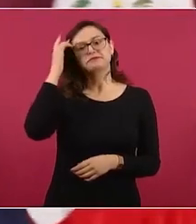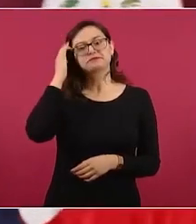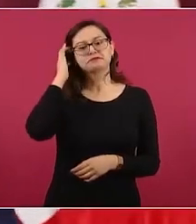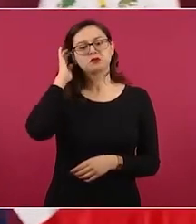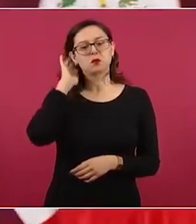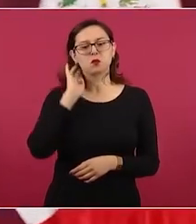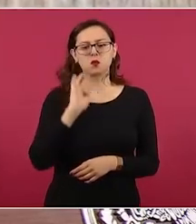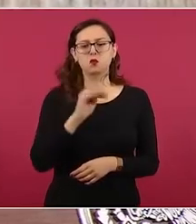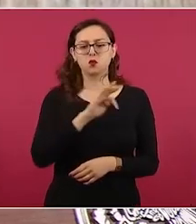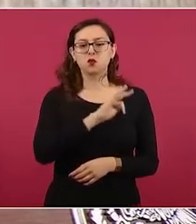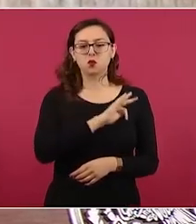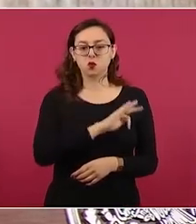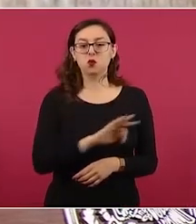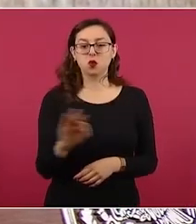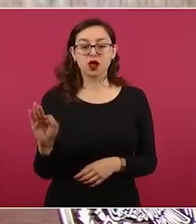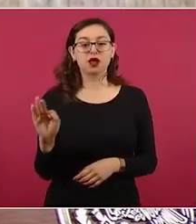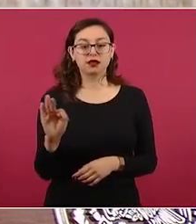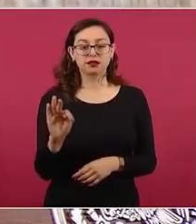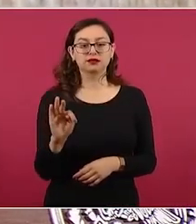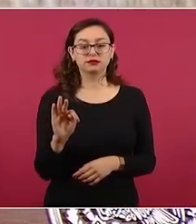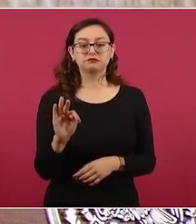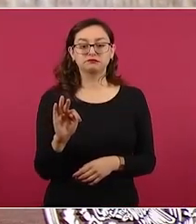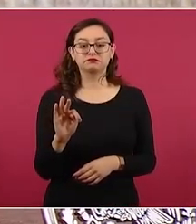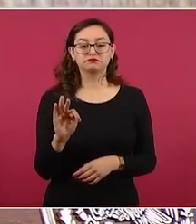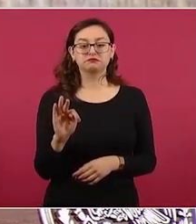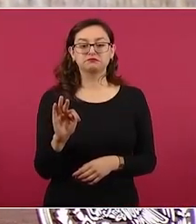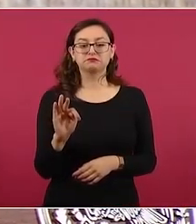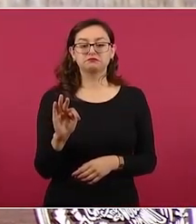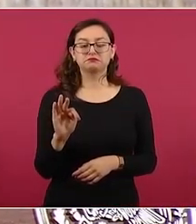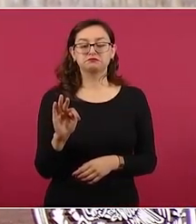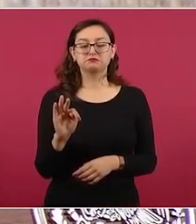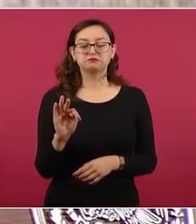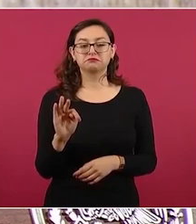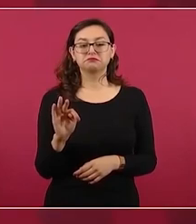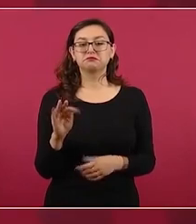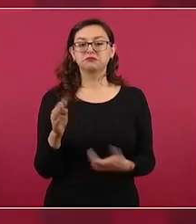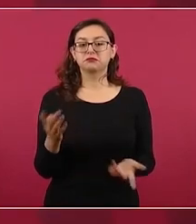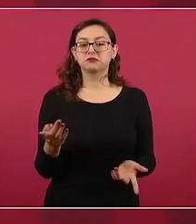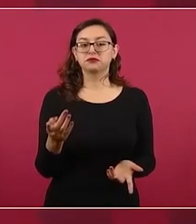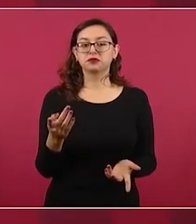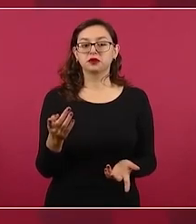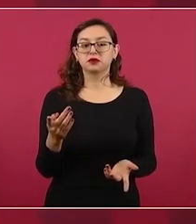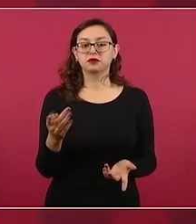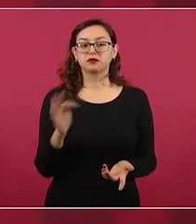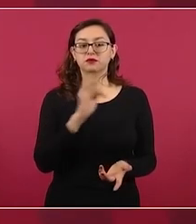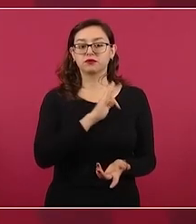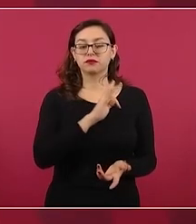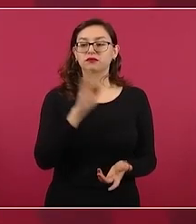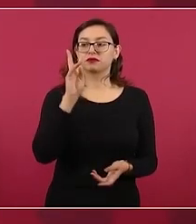la viga en el ojo ajeno,